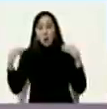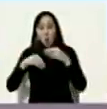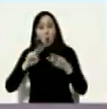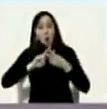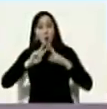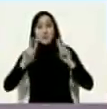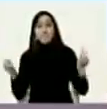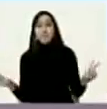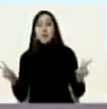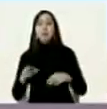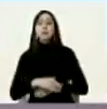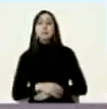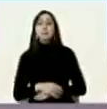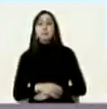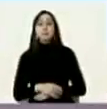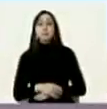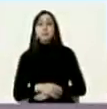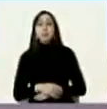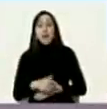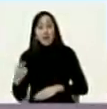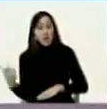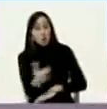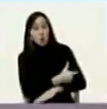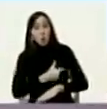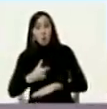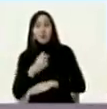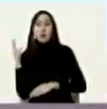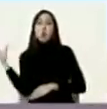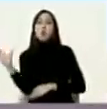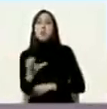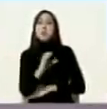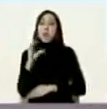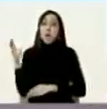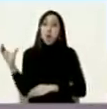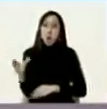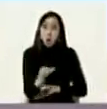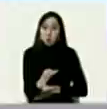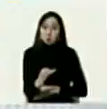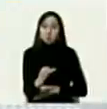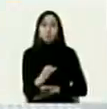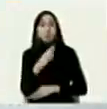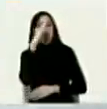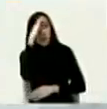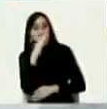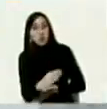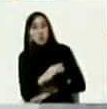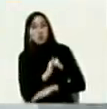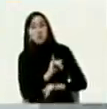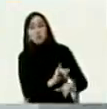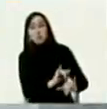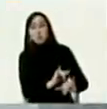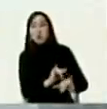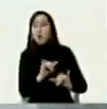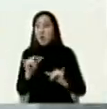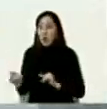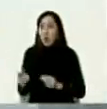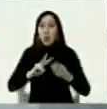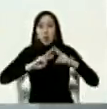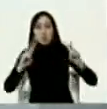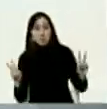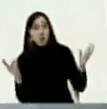entre el gobierno de Colombia y la guerrilla de la FARC